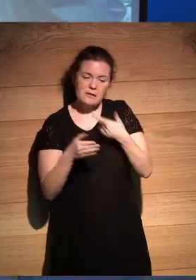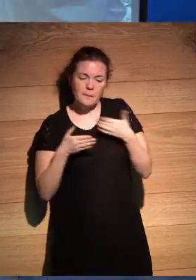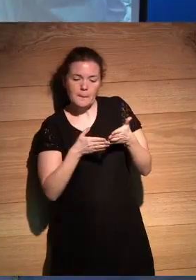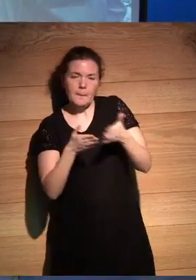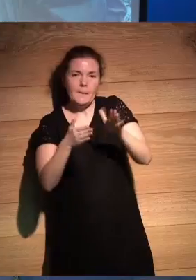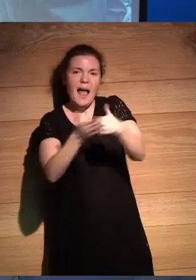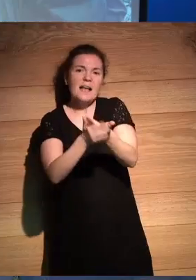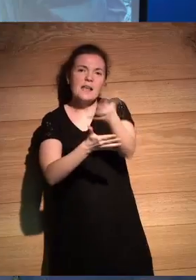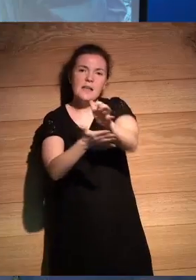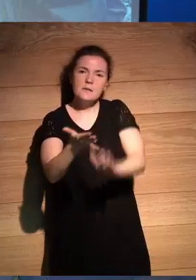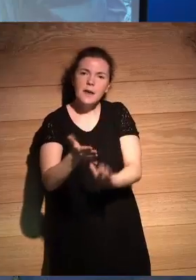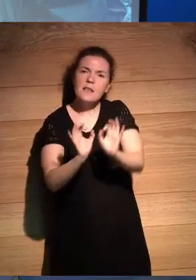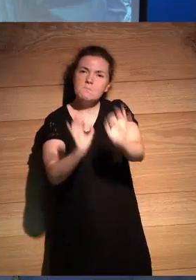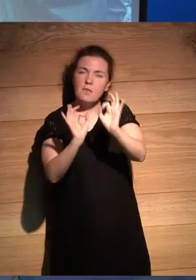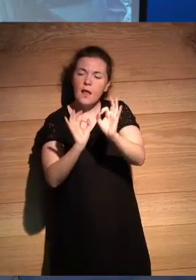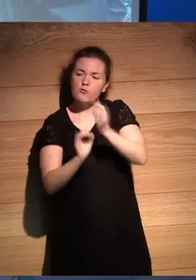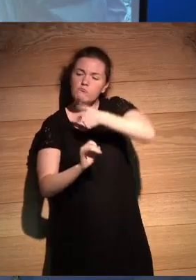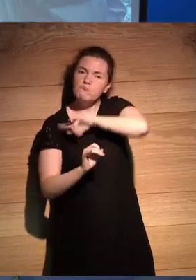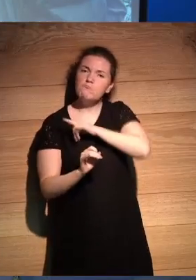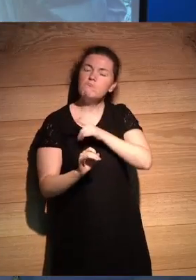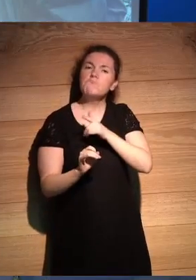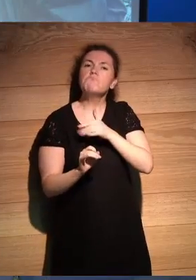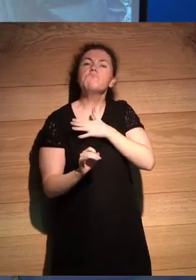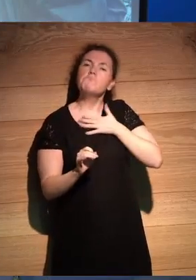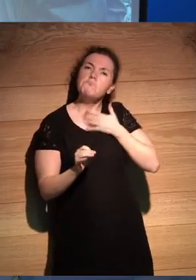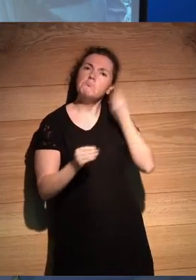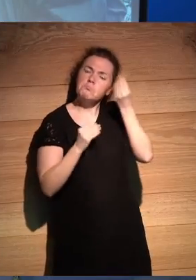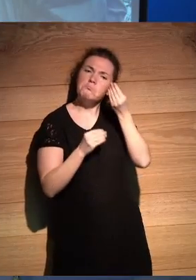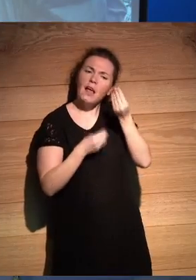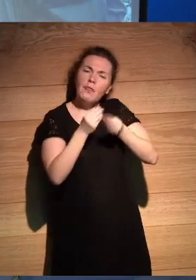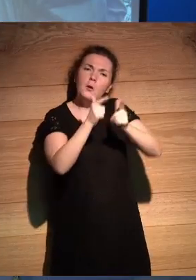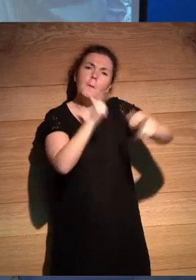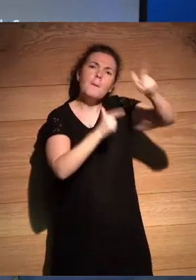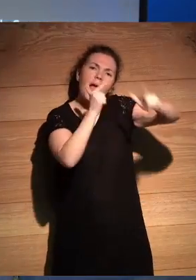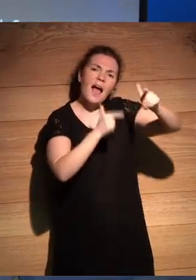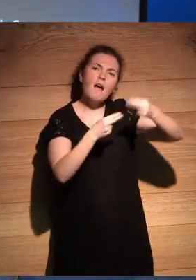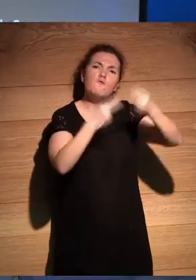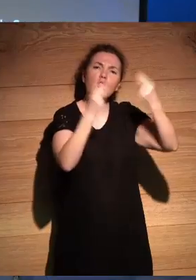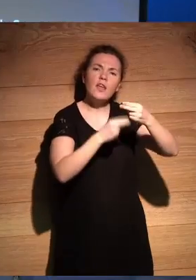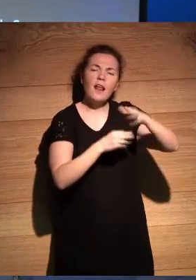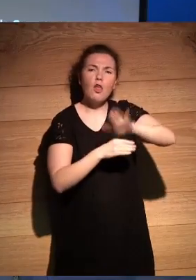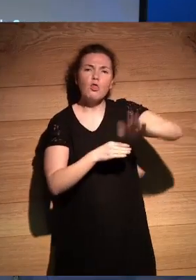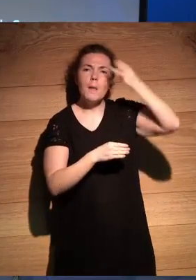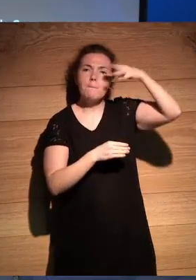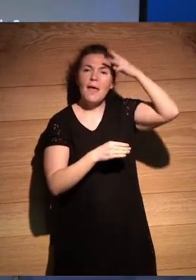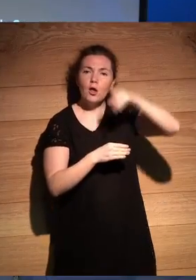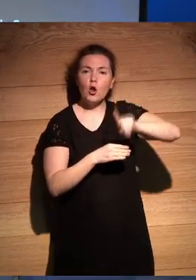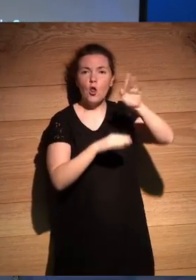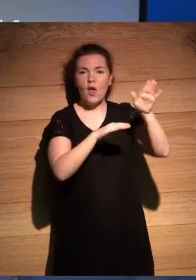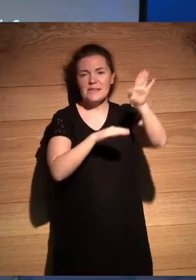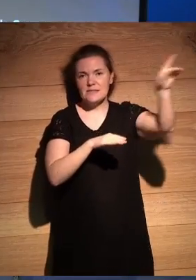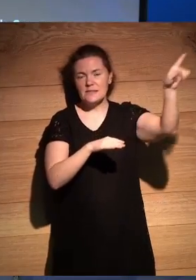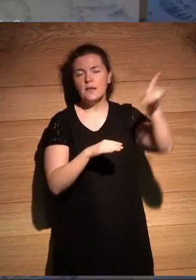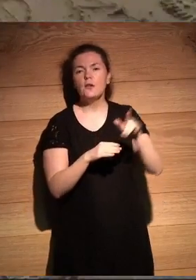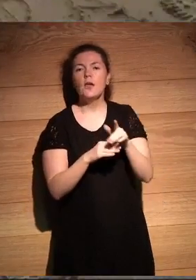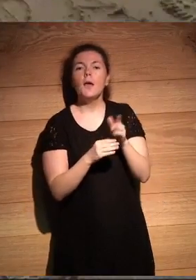especial, y decidimos construir con esa excusa literaria un viaje a la frontera y al noroeste de México. Ese viaje tenía tres